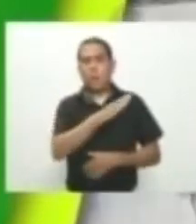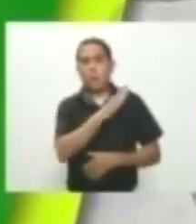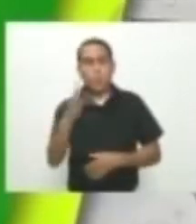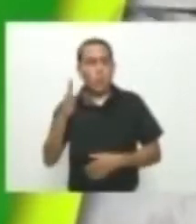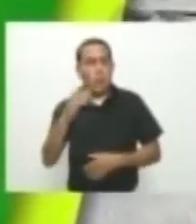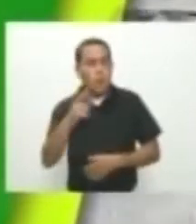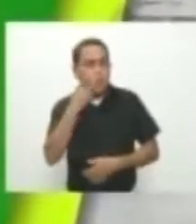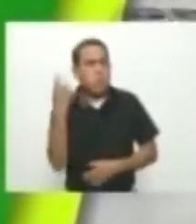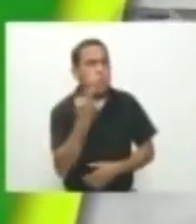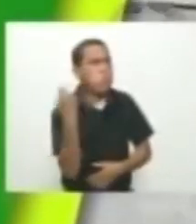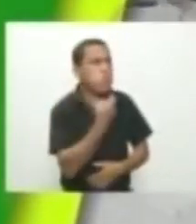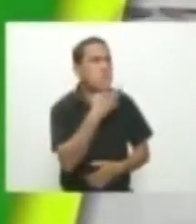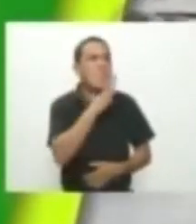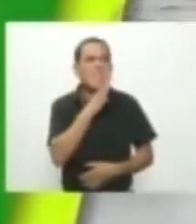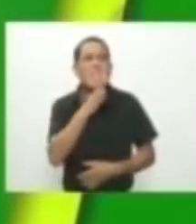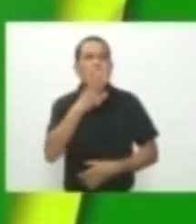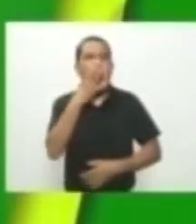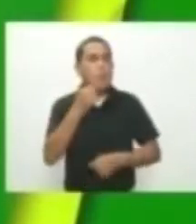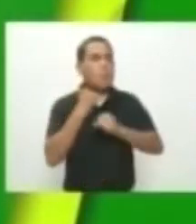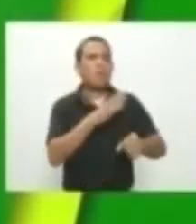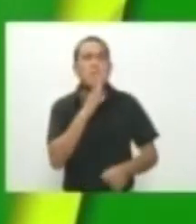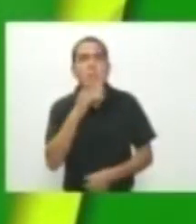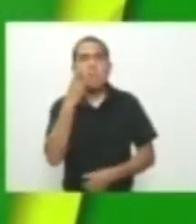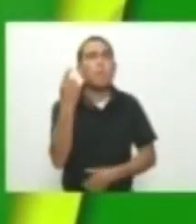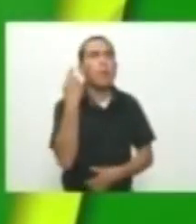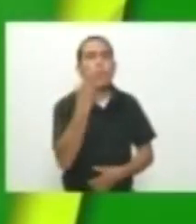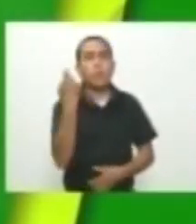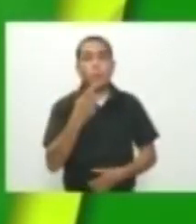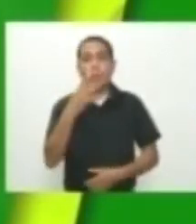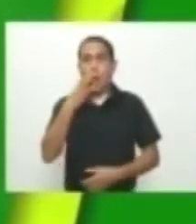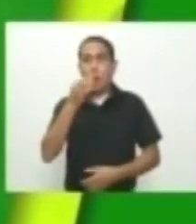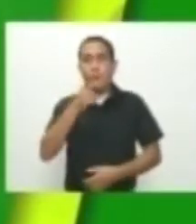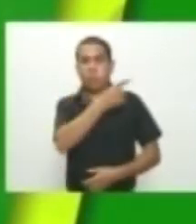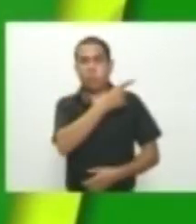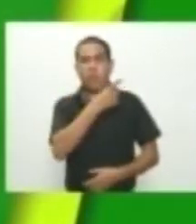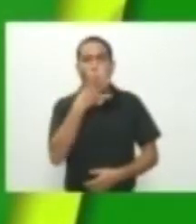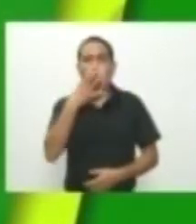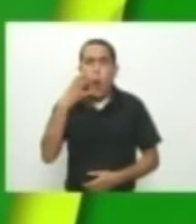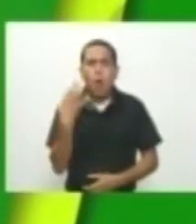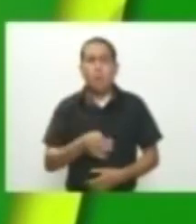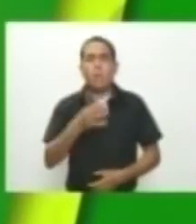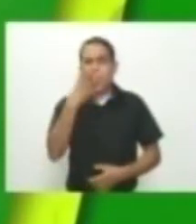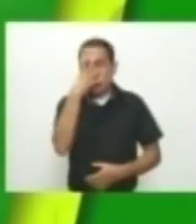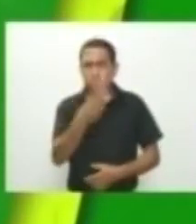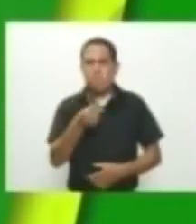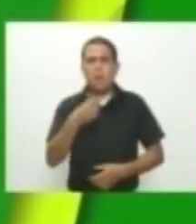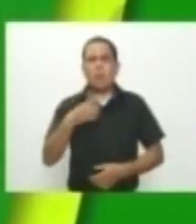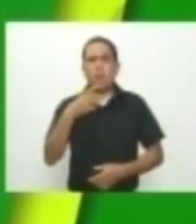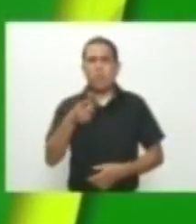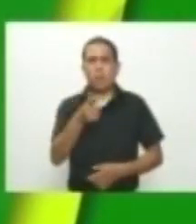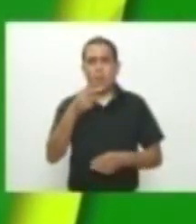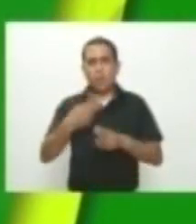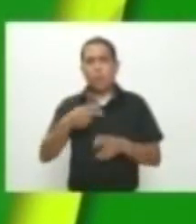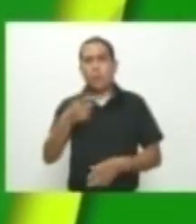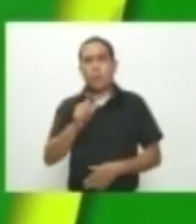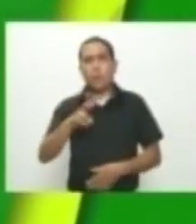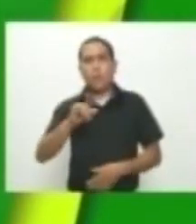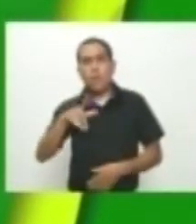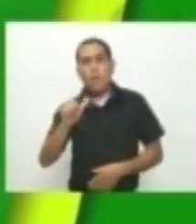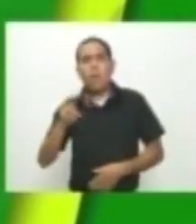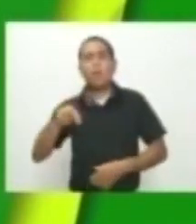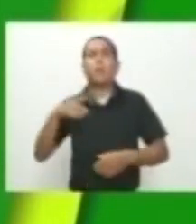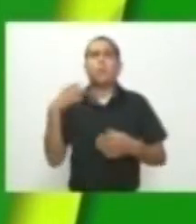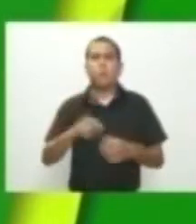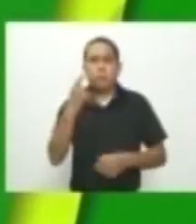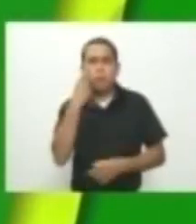responsables del homicidio del uniformado Este es alias Gavilán, principal objetivo de la policía quien estaría detrás